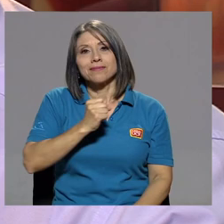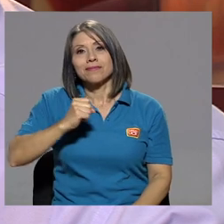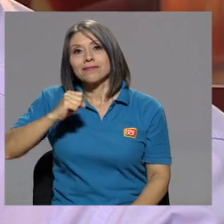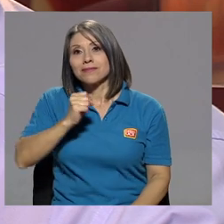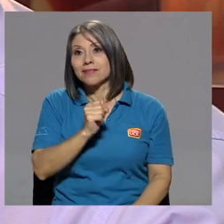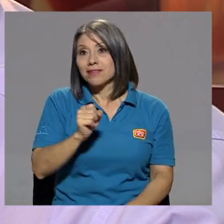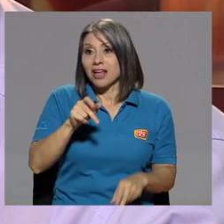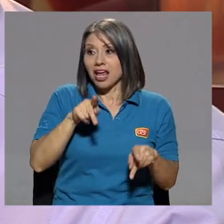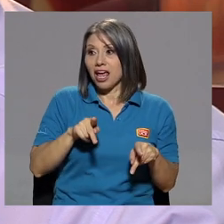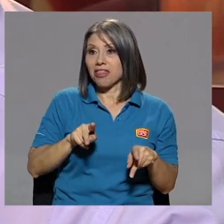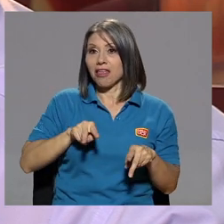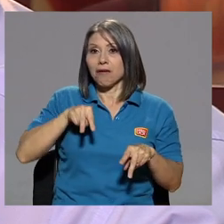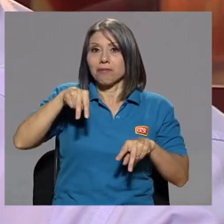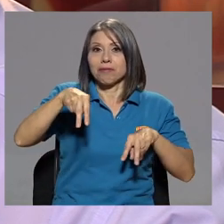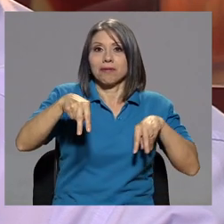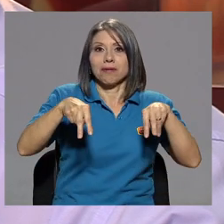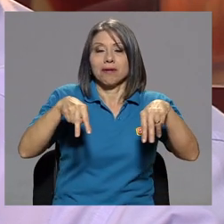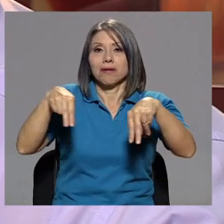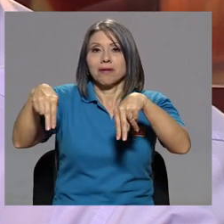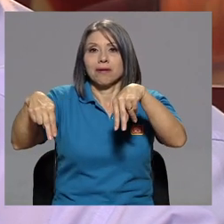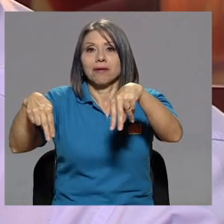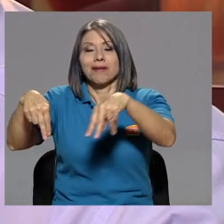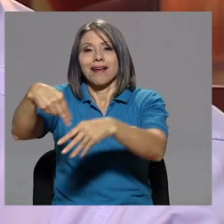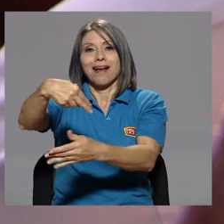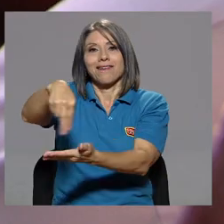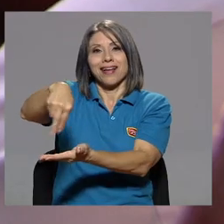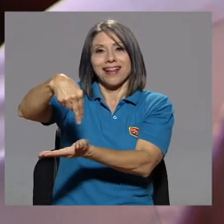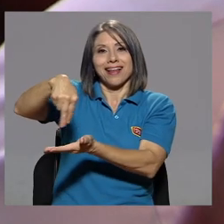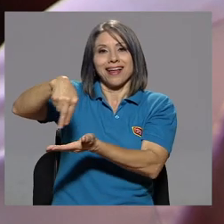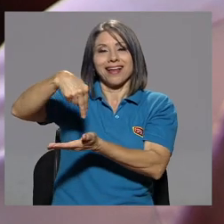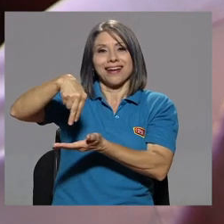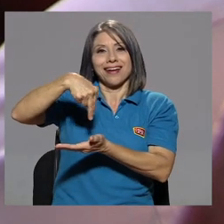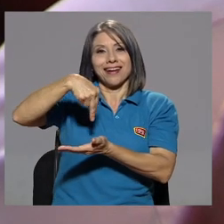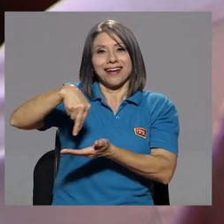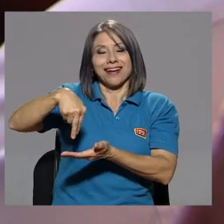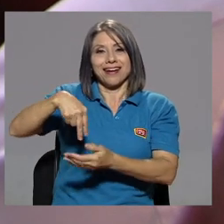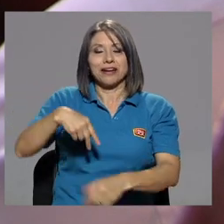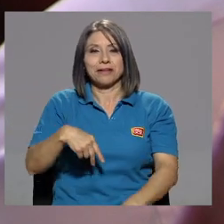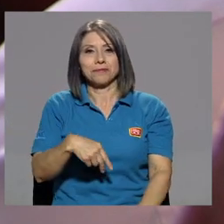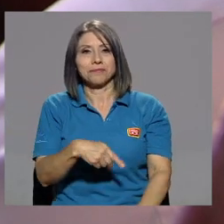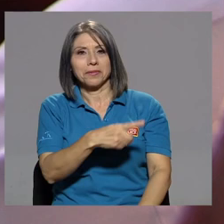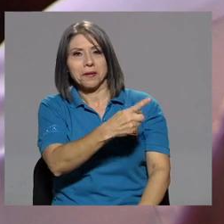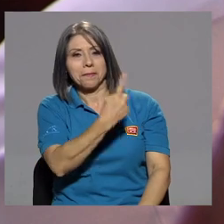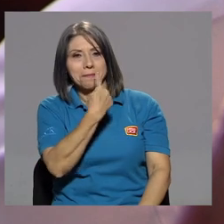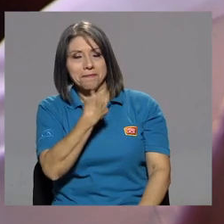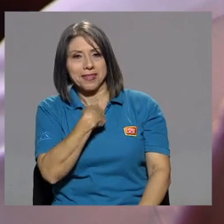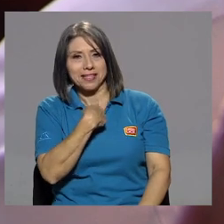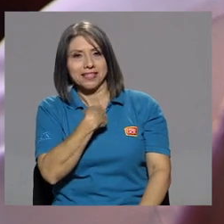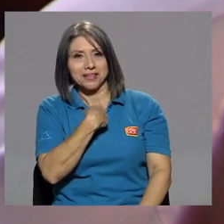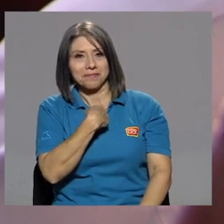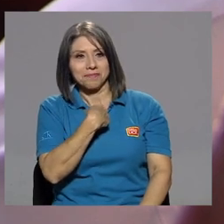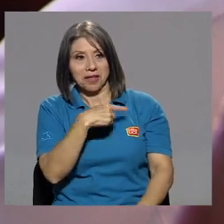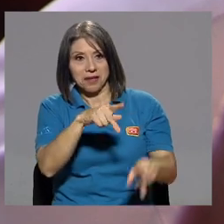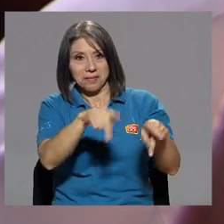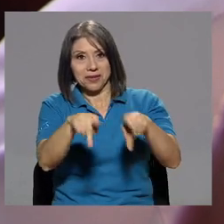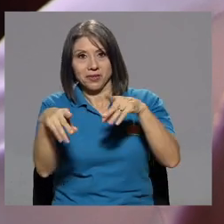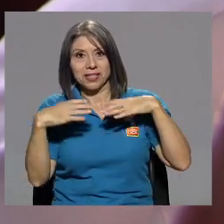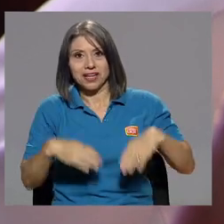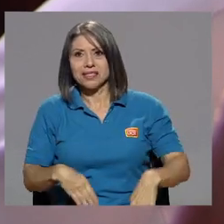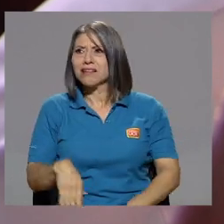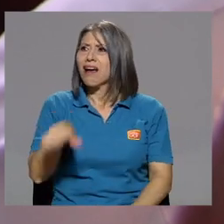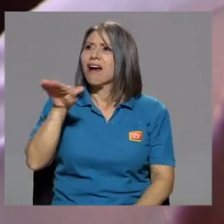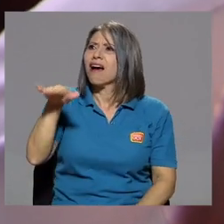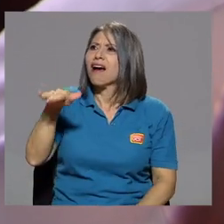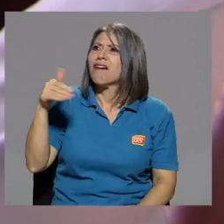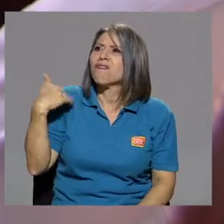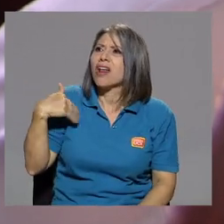comenzó la gente a bailar. Que se podía bailar. Y me dicen, dicen los clientes, Freddy,